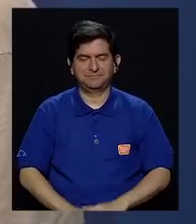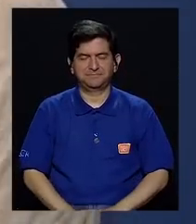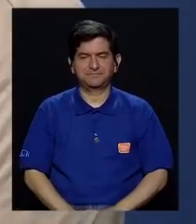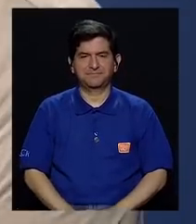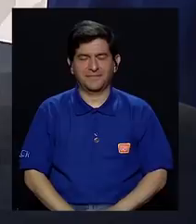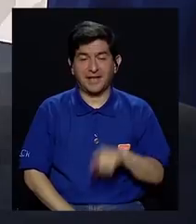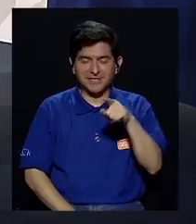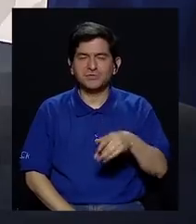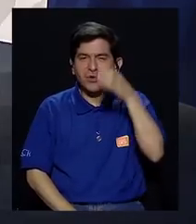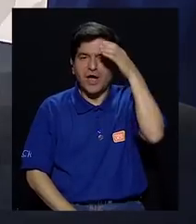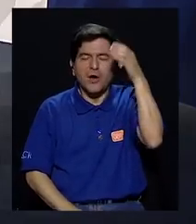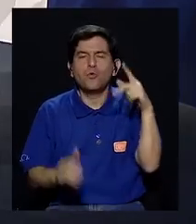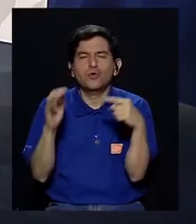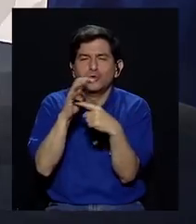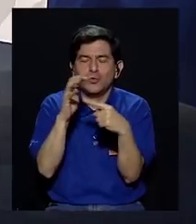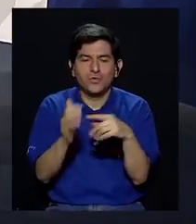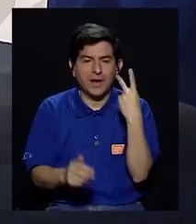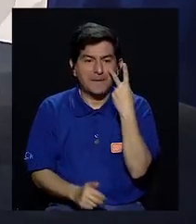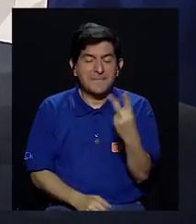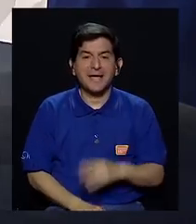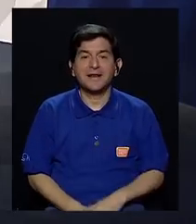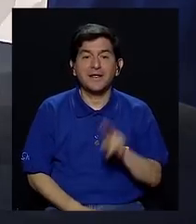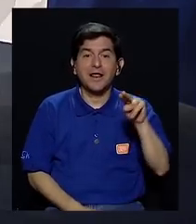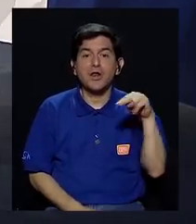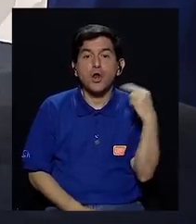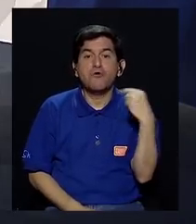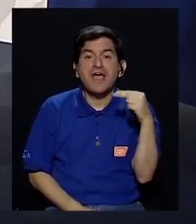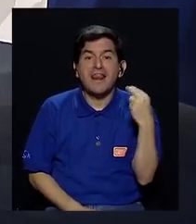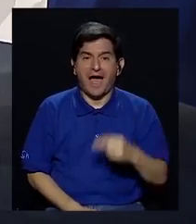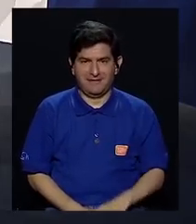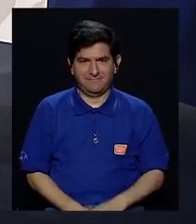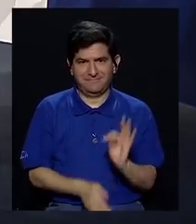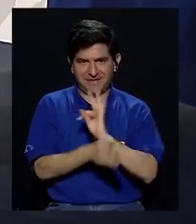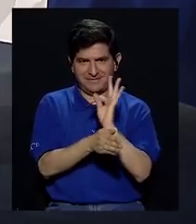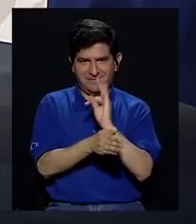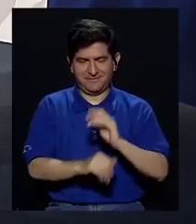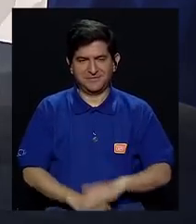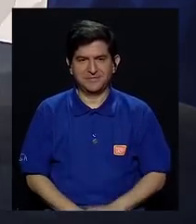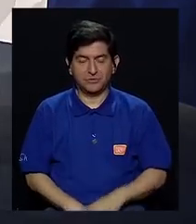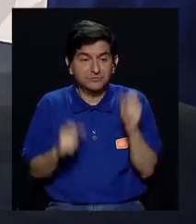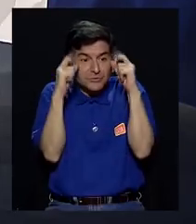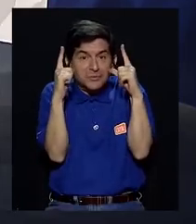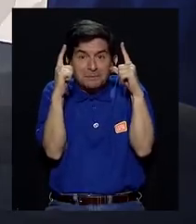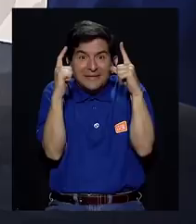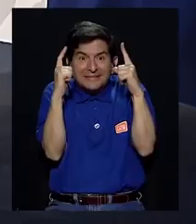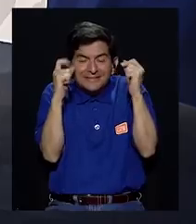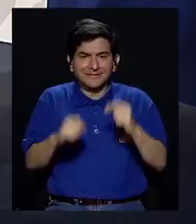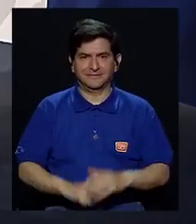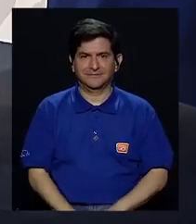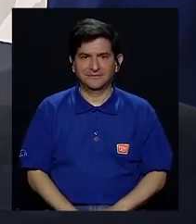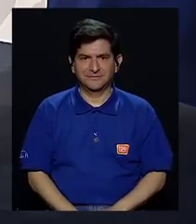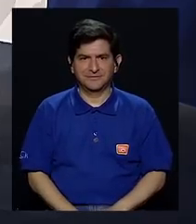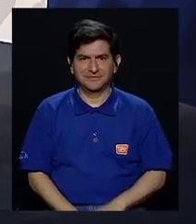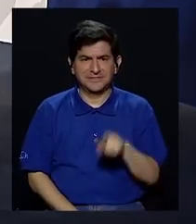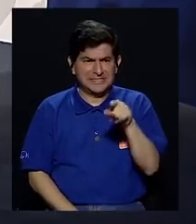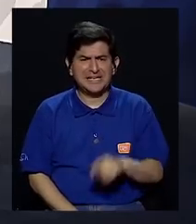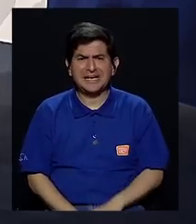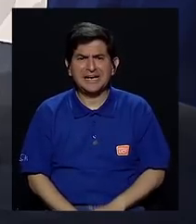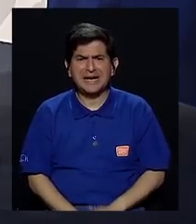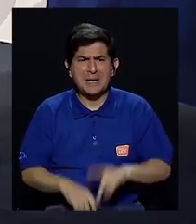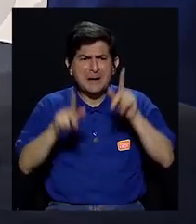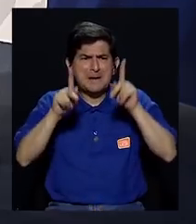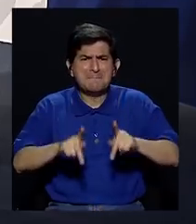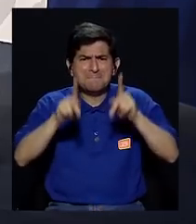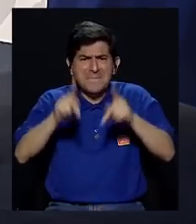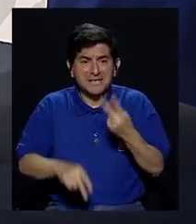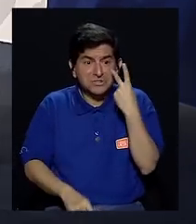pop culture. Es como estar viendo una telenovela. Esto es impresionante. El desgarro